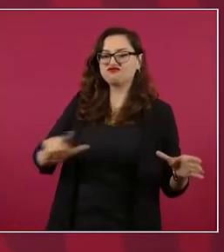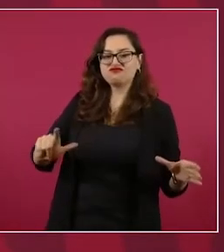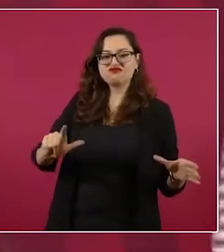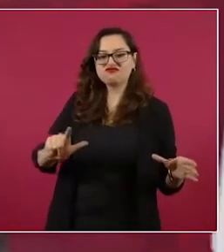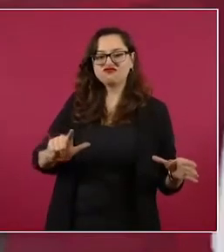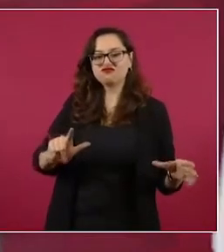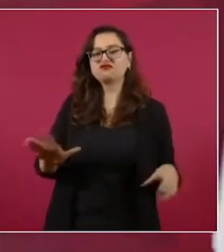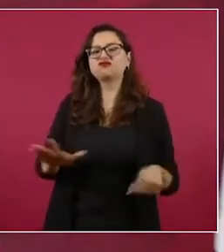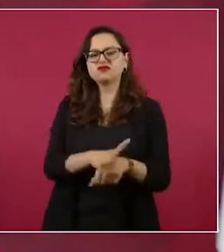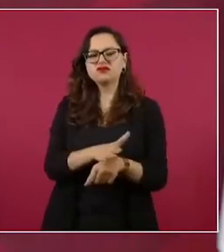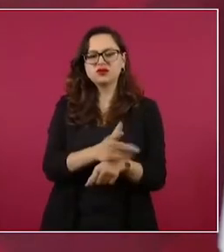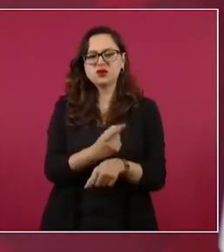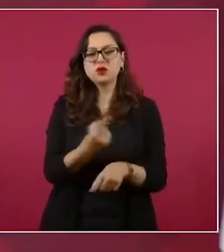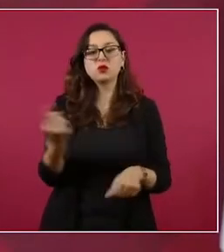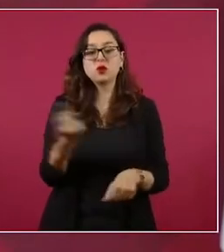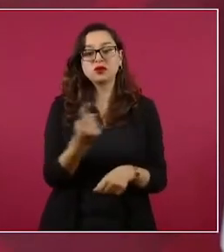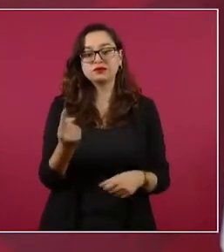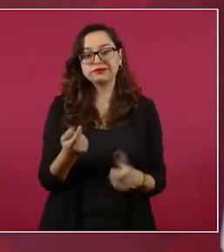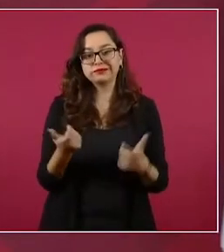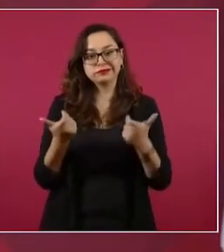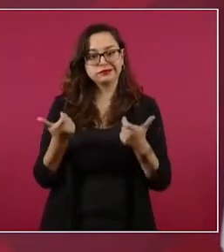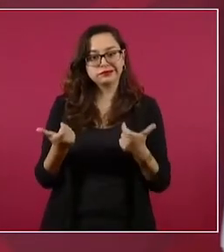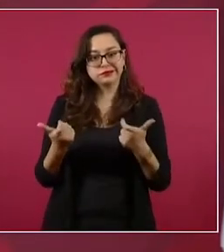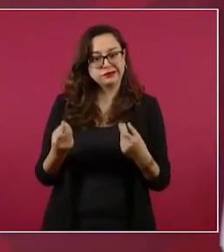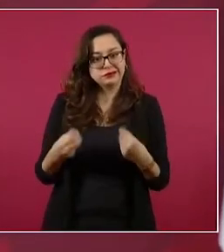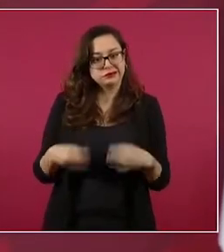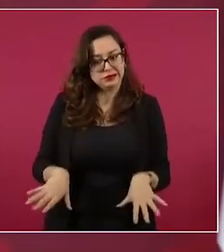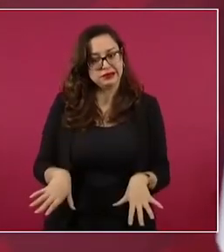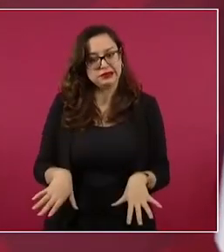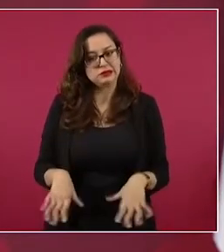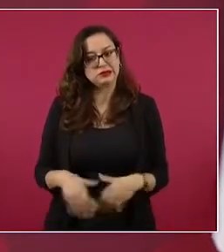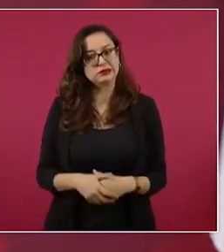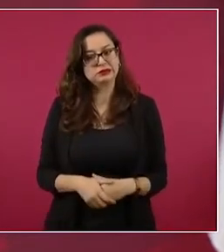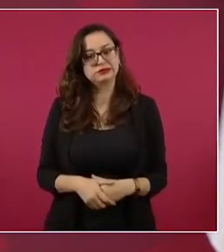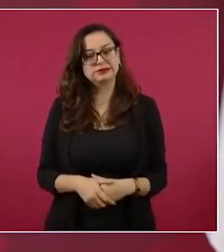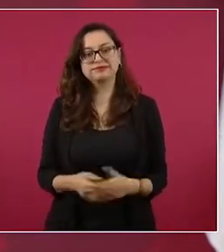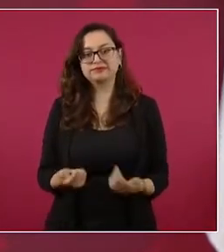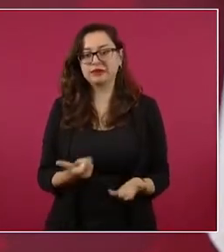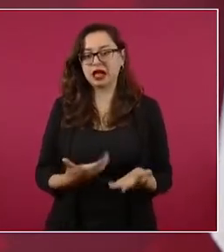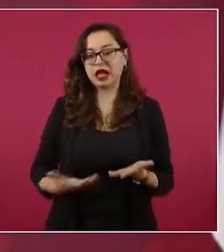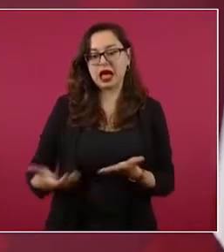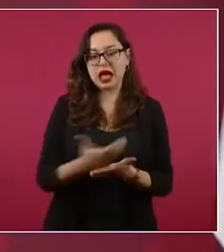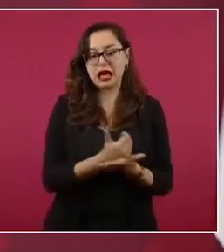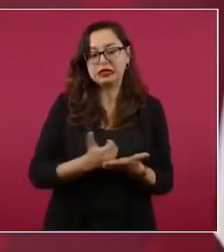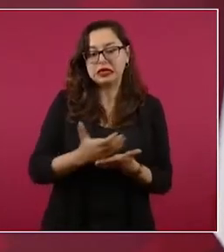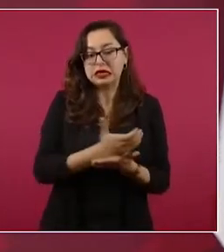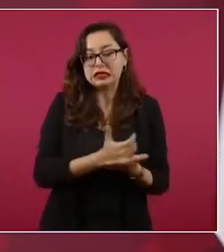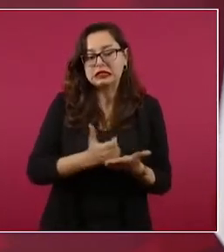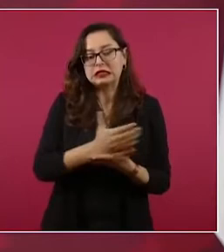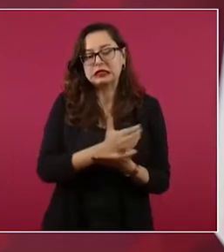ya no ganan lo mismo. No es que estén perdiendo